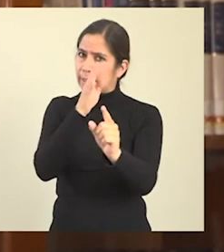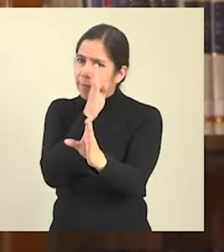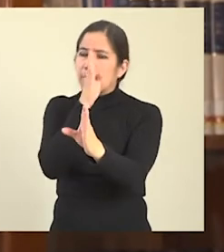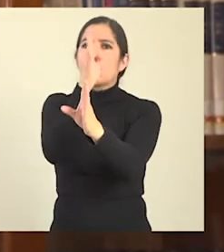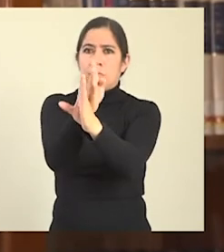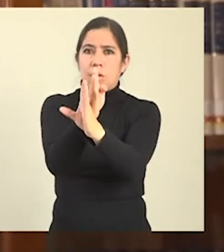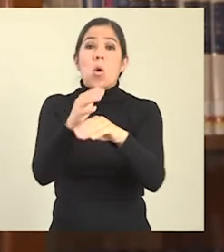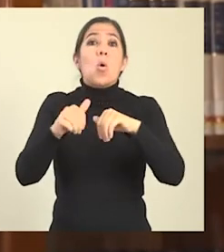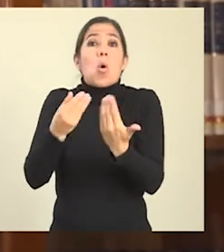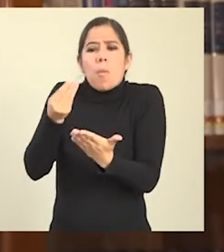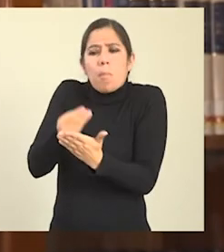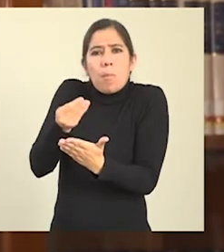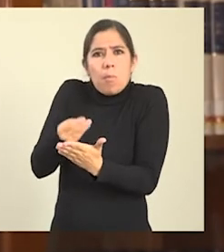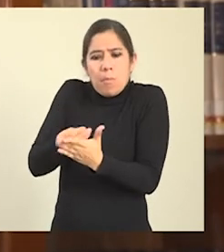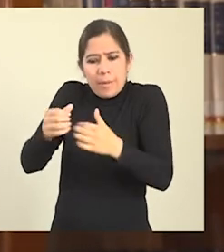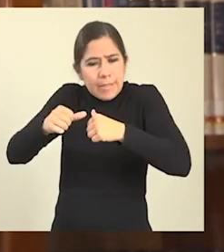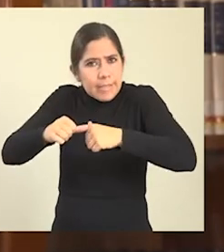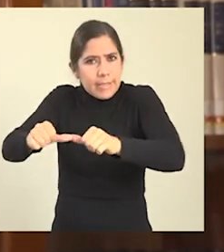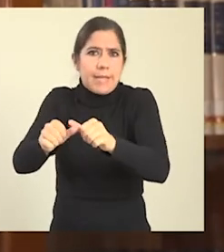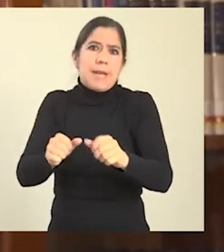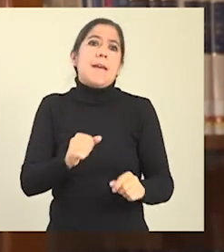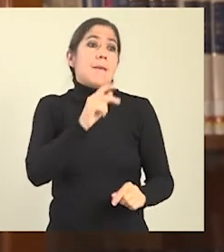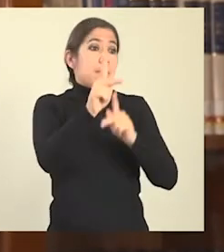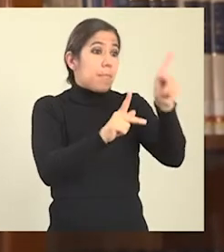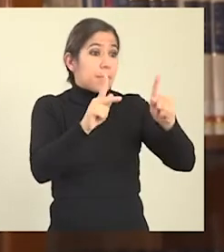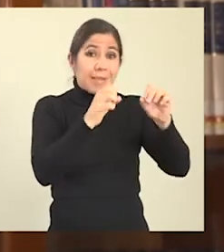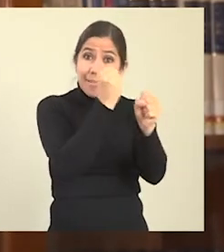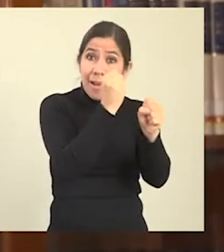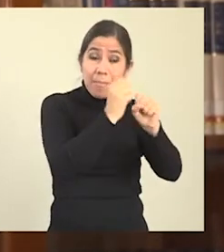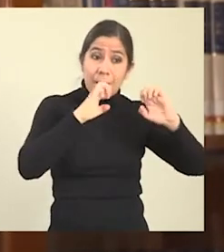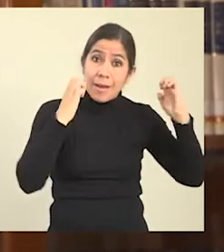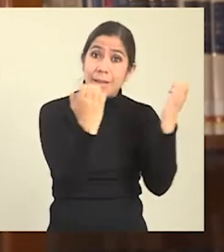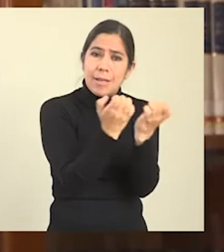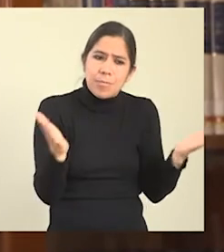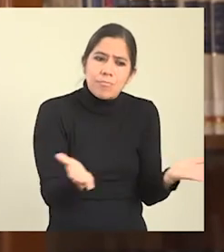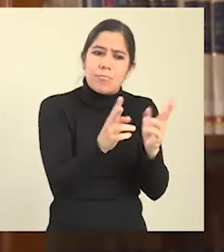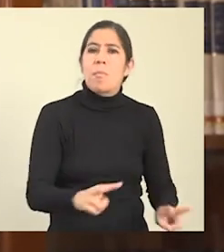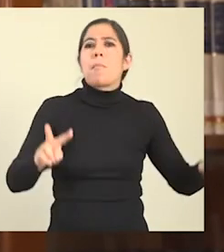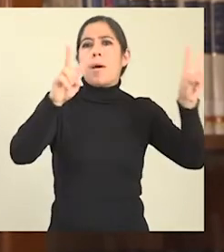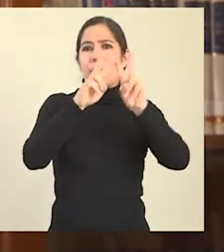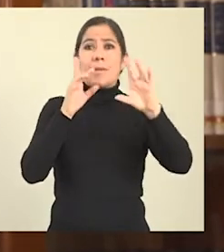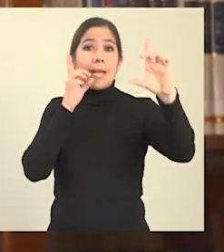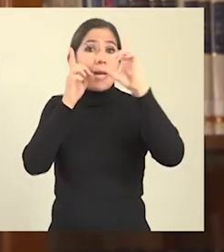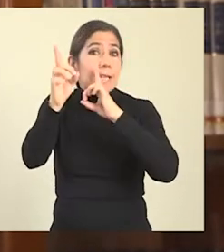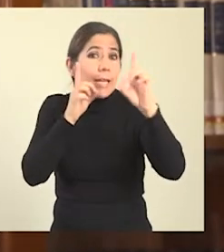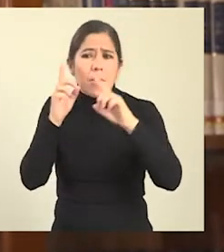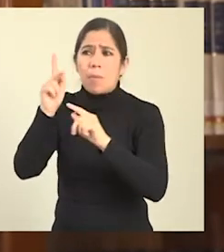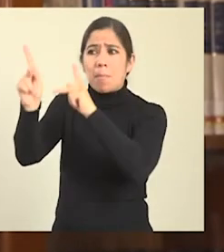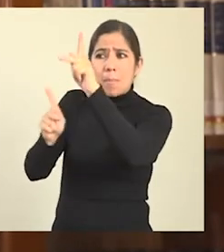Comisión, por medio de la sostenibilidad financiera, de la valoración del equipo técnico y de un diálogo